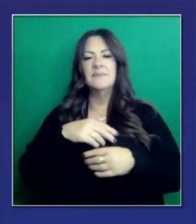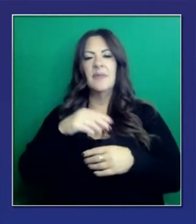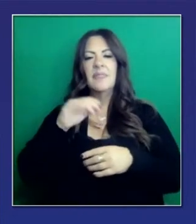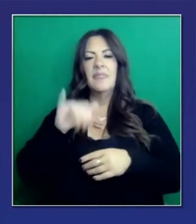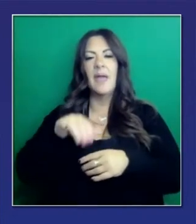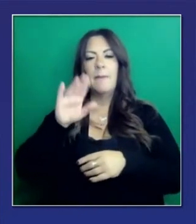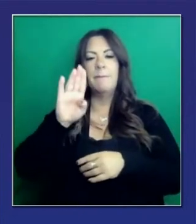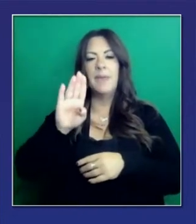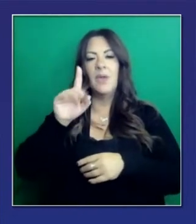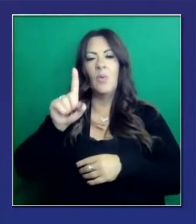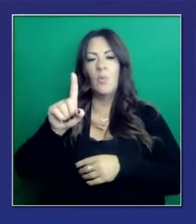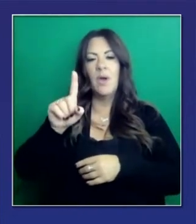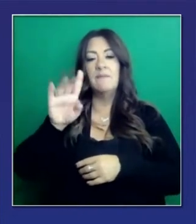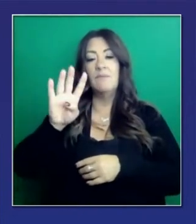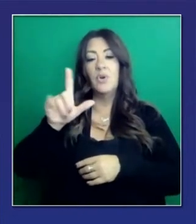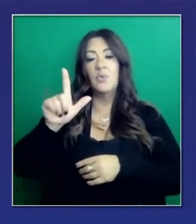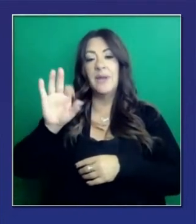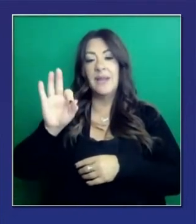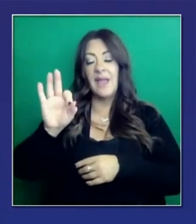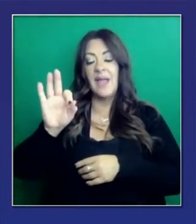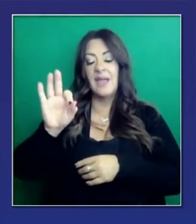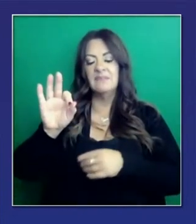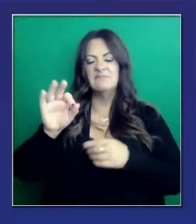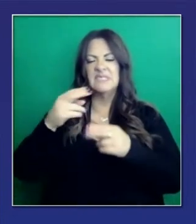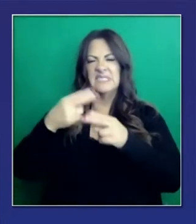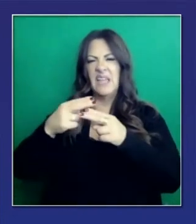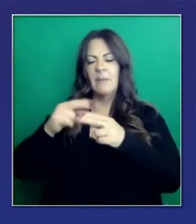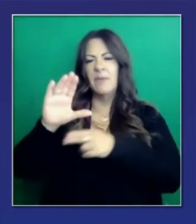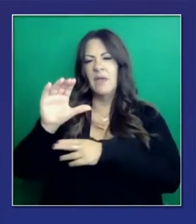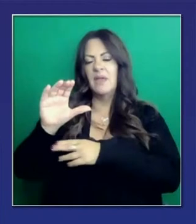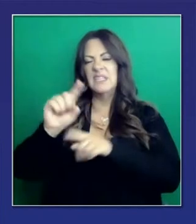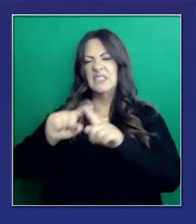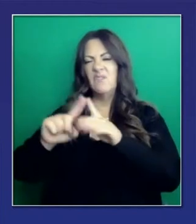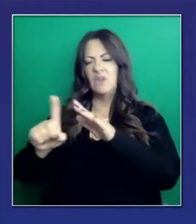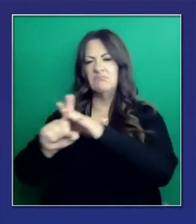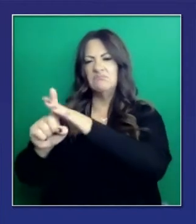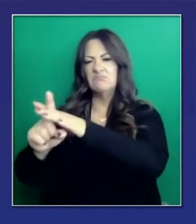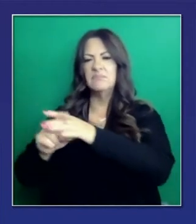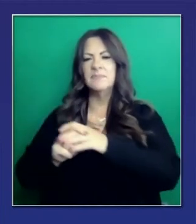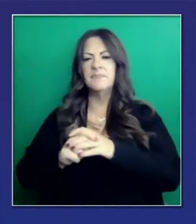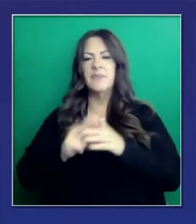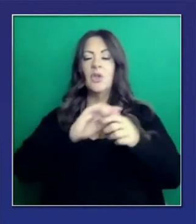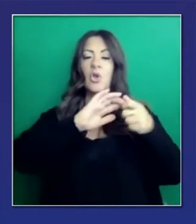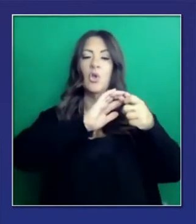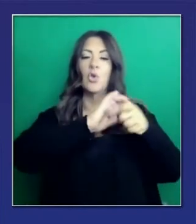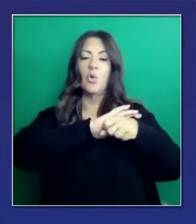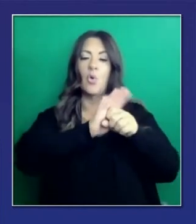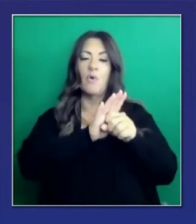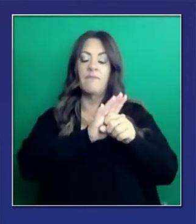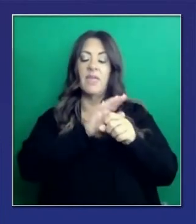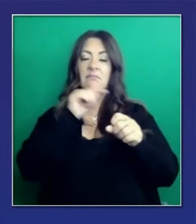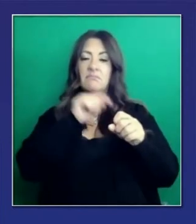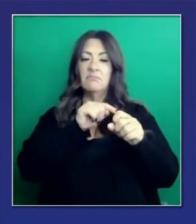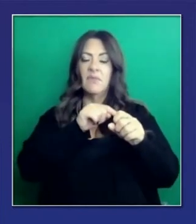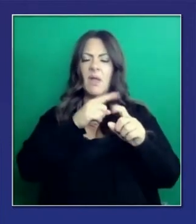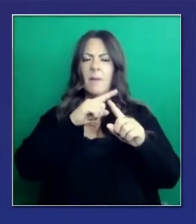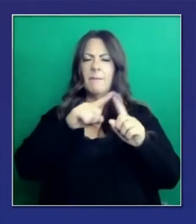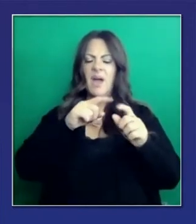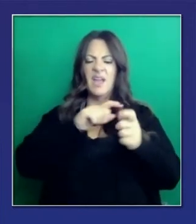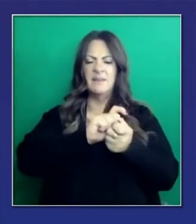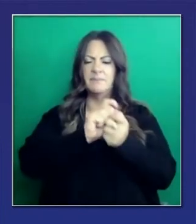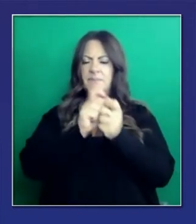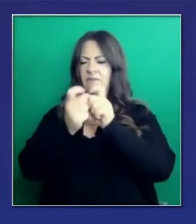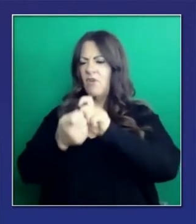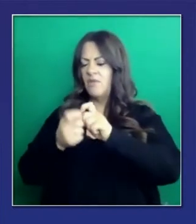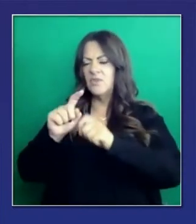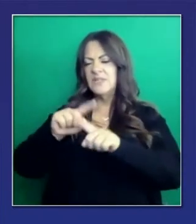B1429. Todavía estamos resolviendo esto con COVID. La variancia, no sabemos si es algo en California o en